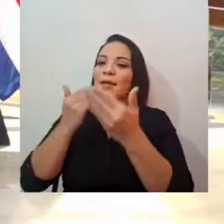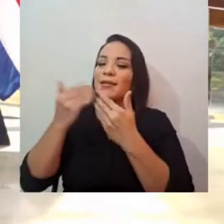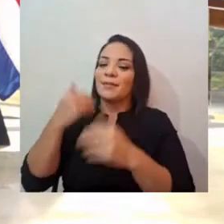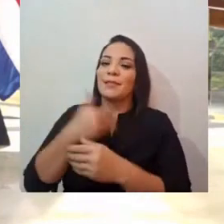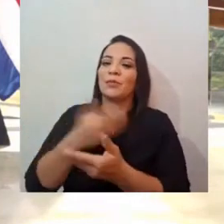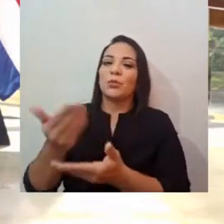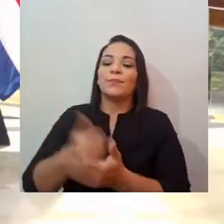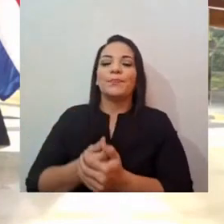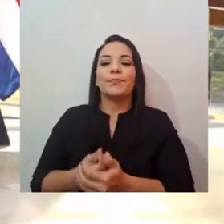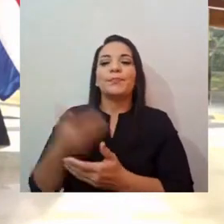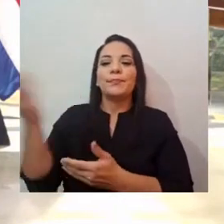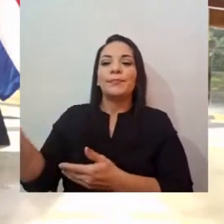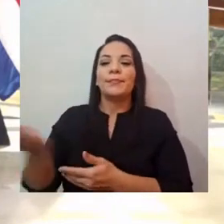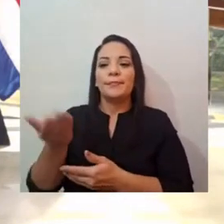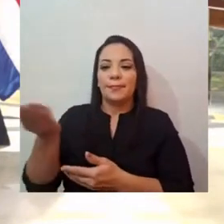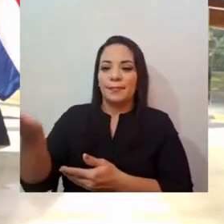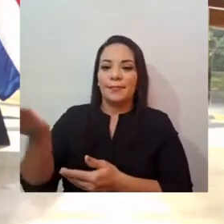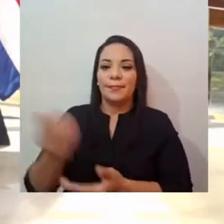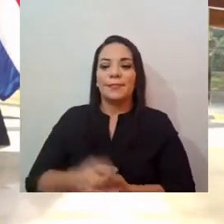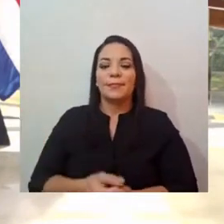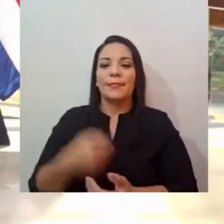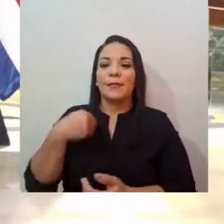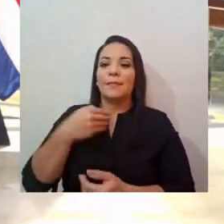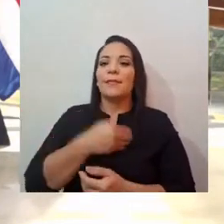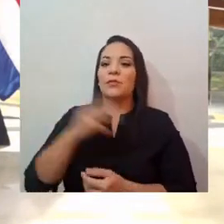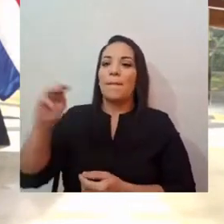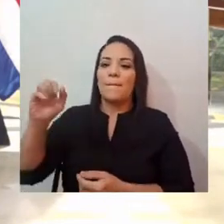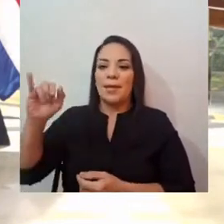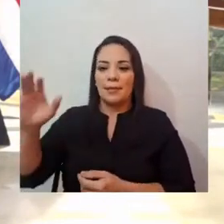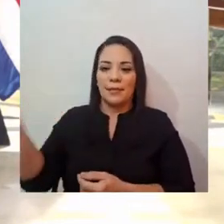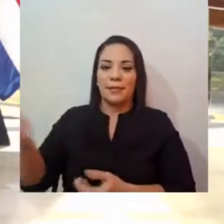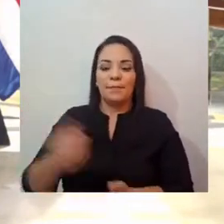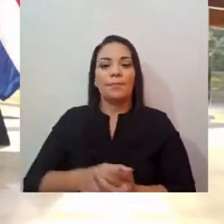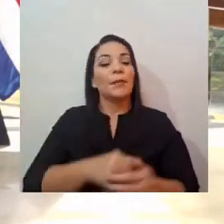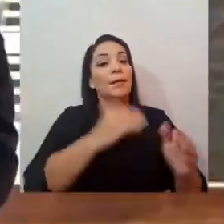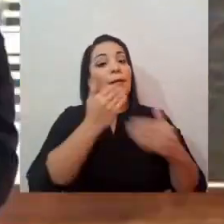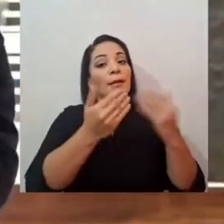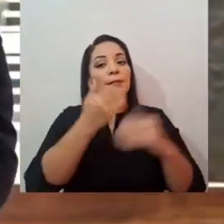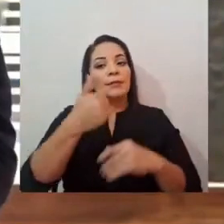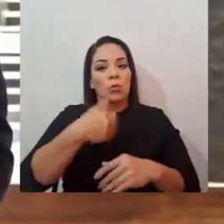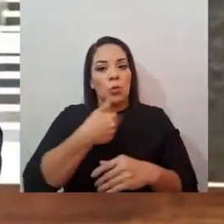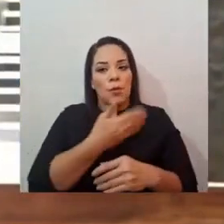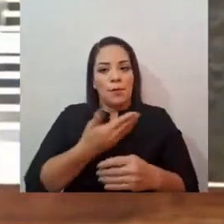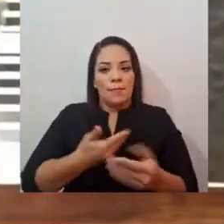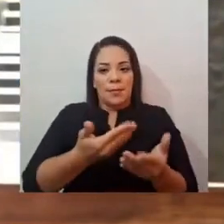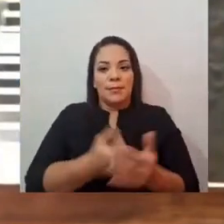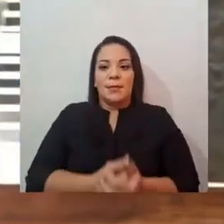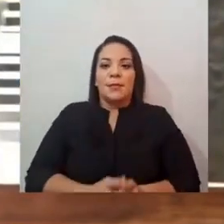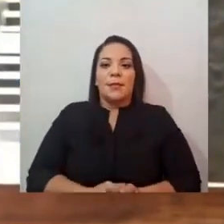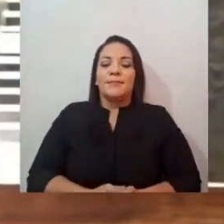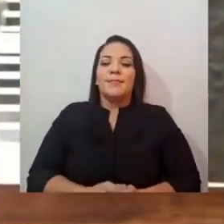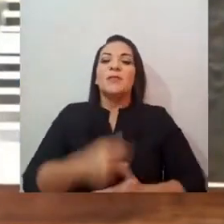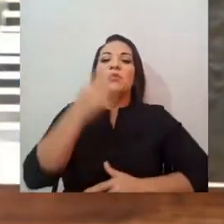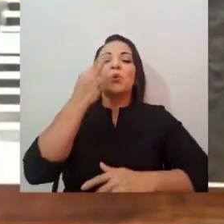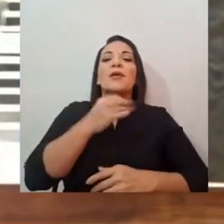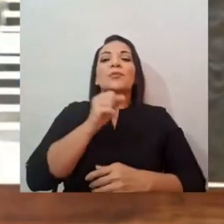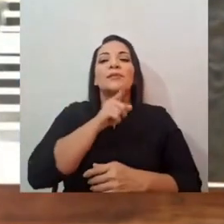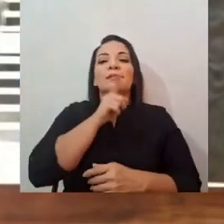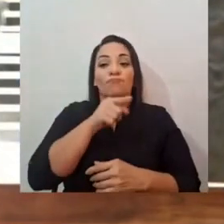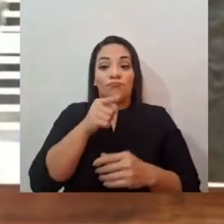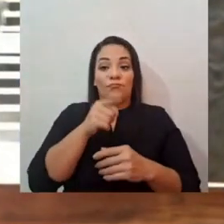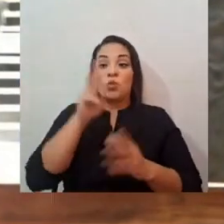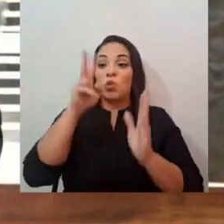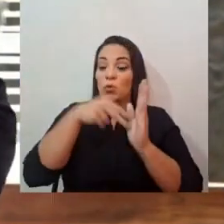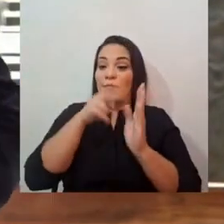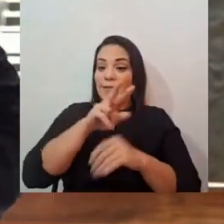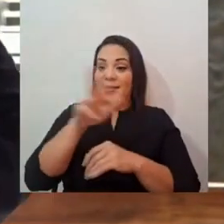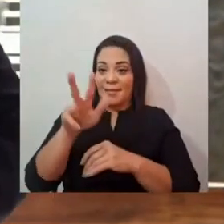Adelante, Ministro del México, Francisco. Gracias, señor Presidente. Yo creo que si cerramos el 2023,